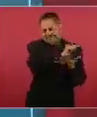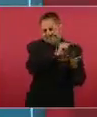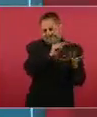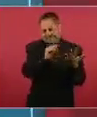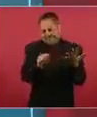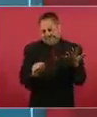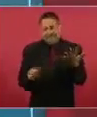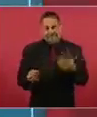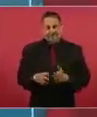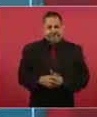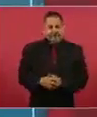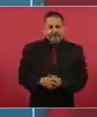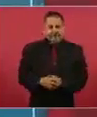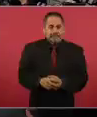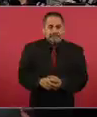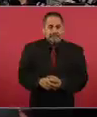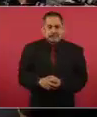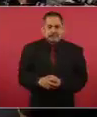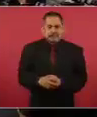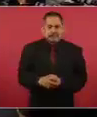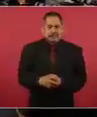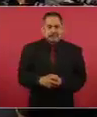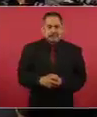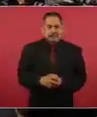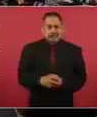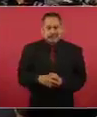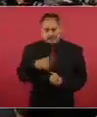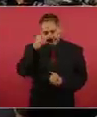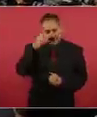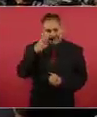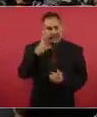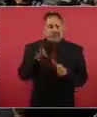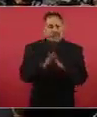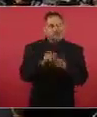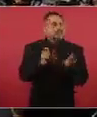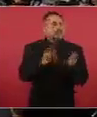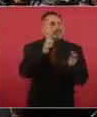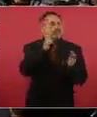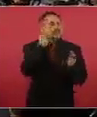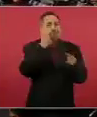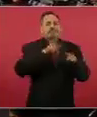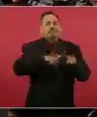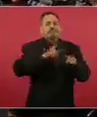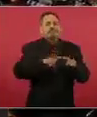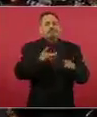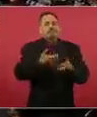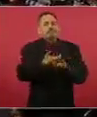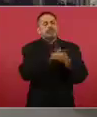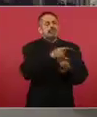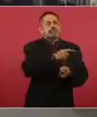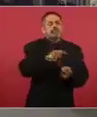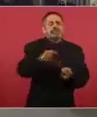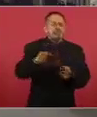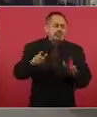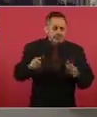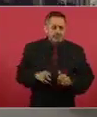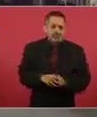El lunes que viene. Sí. O sea, para ver cómo andamos, ¿no? Y desde luego